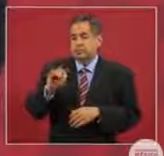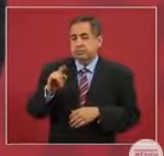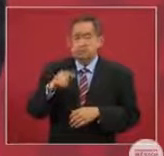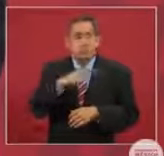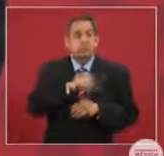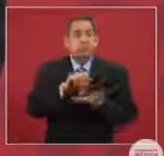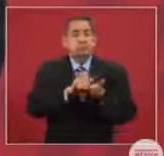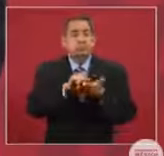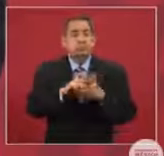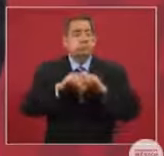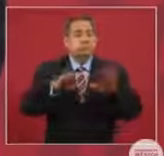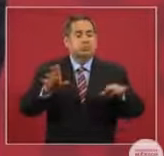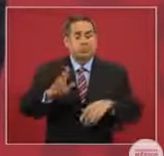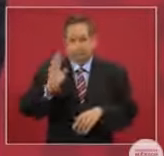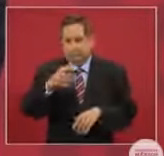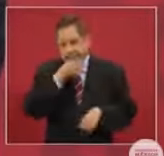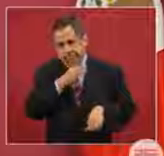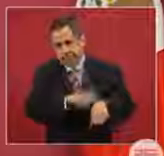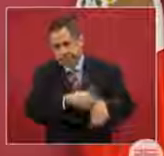hasta un Twitter.